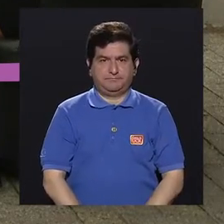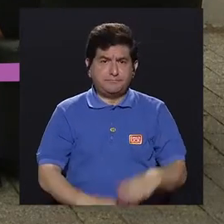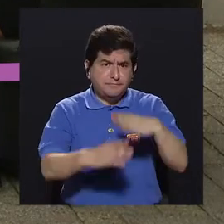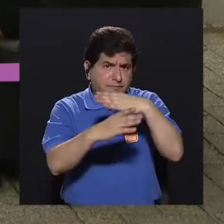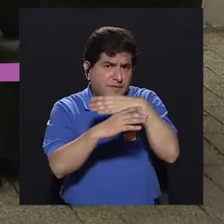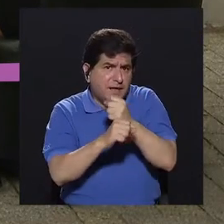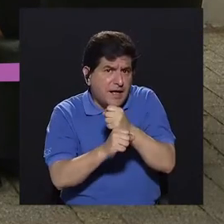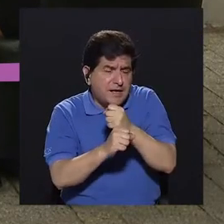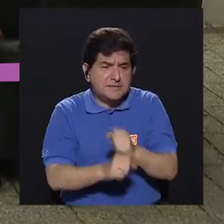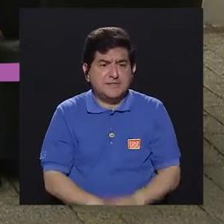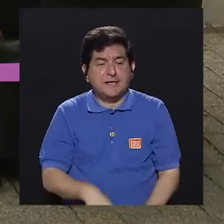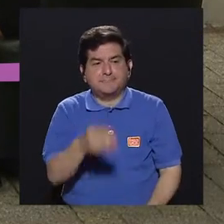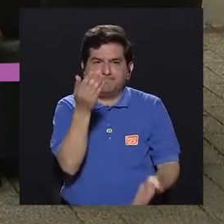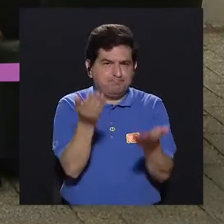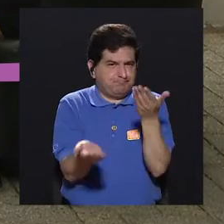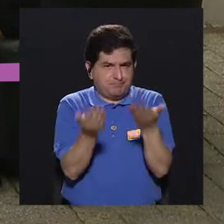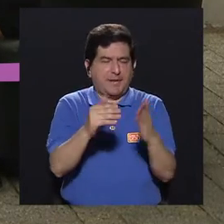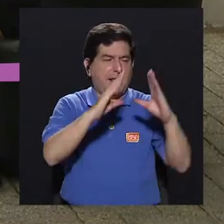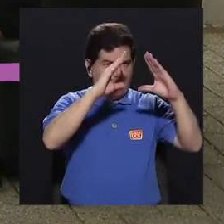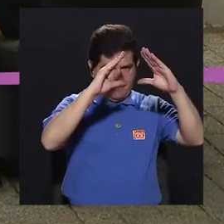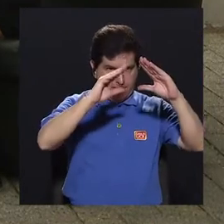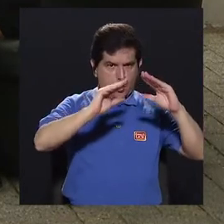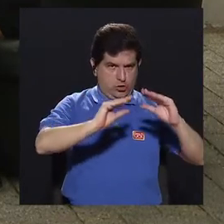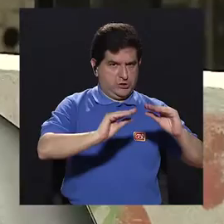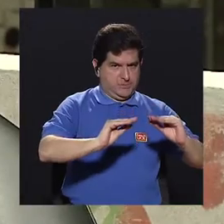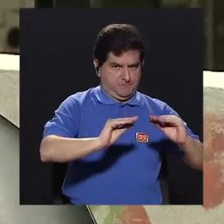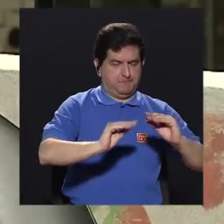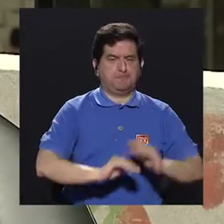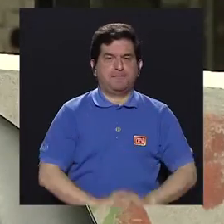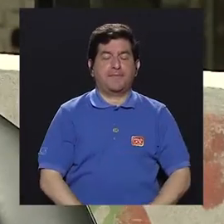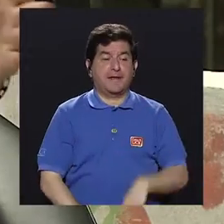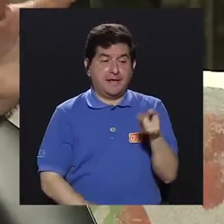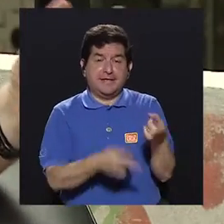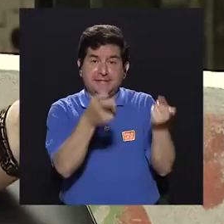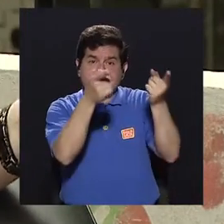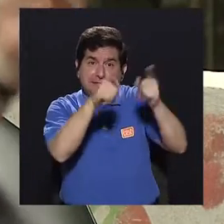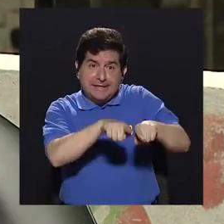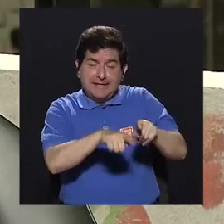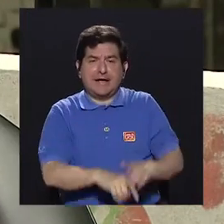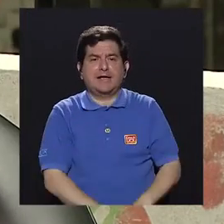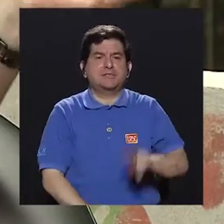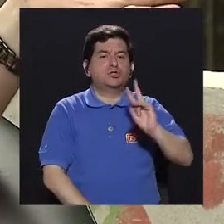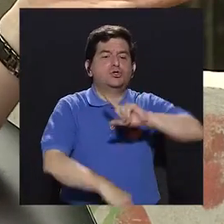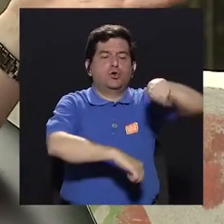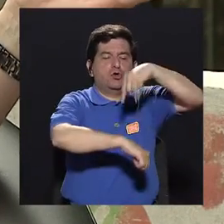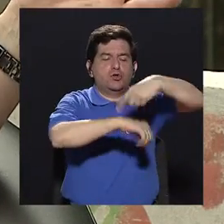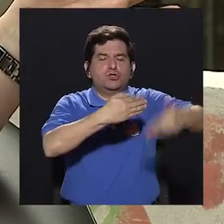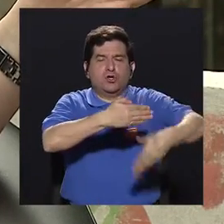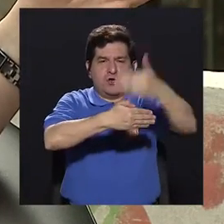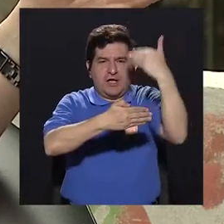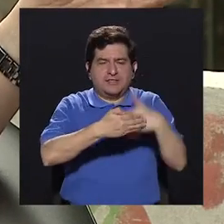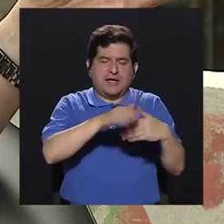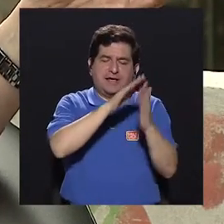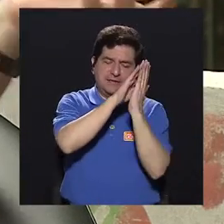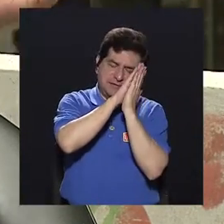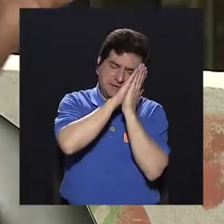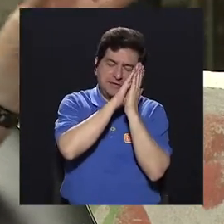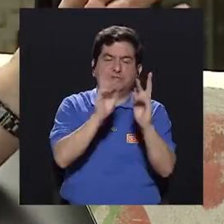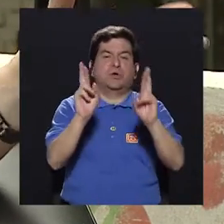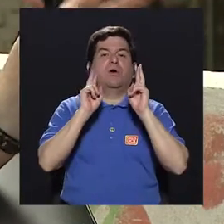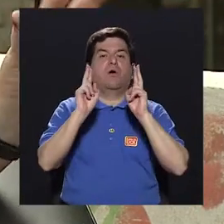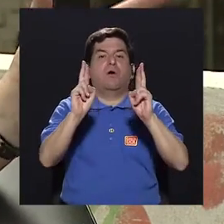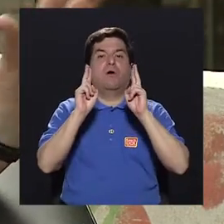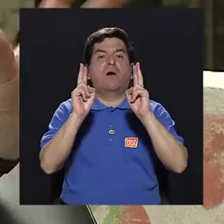haga, digamos, en la noche, ¿verdad? Se haga al menos unas dos horas antes de acostarse y que